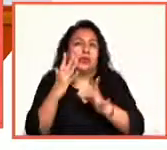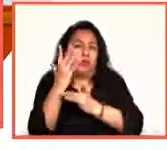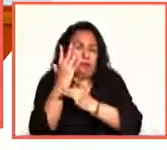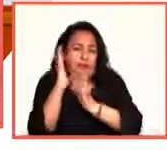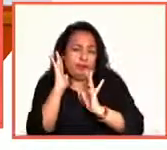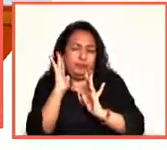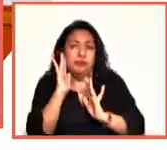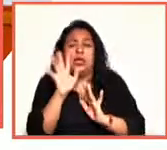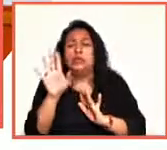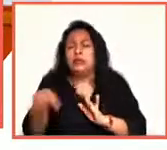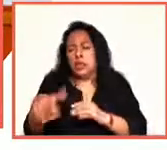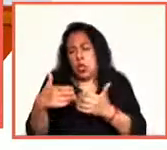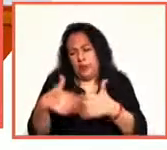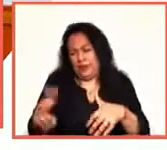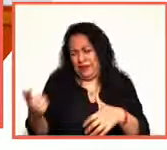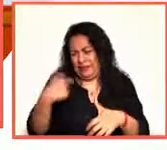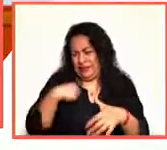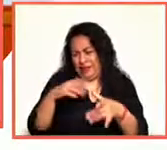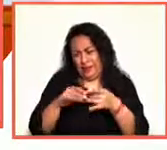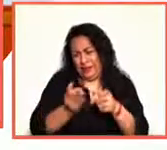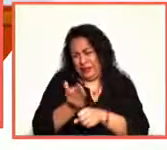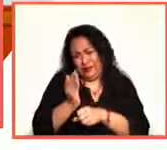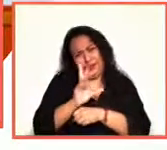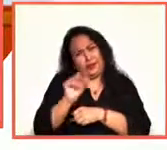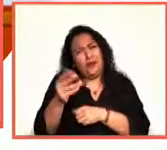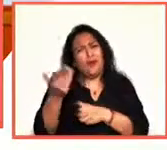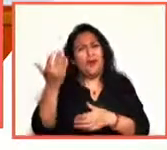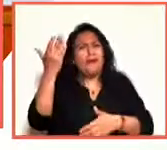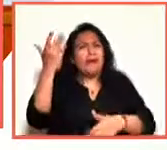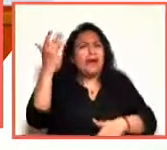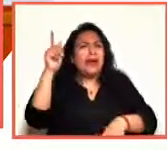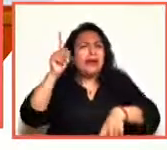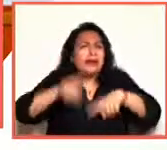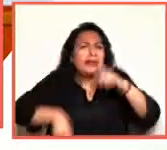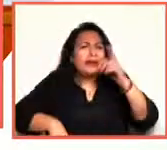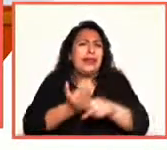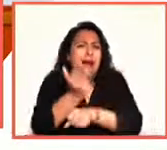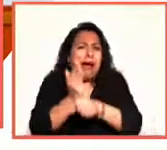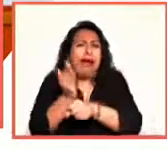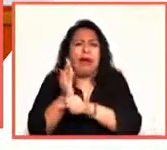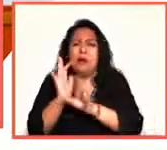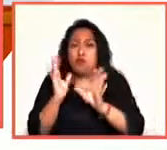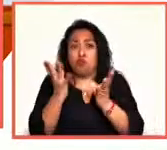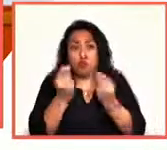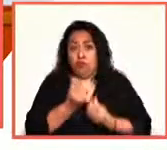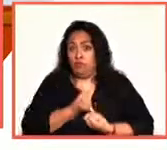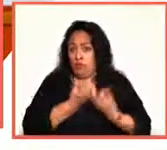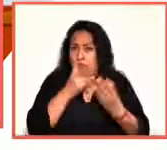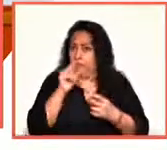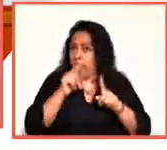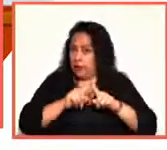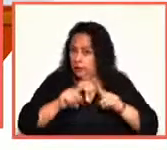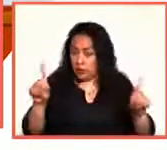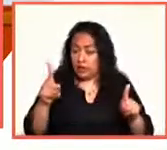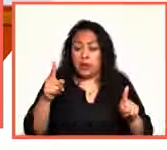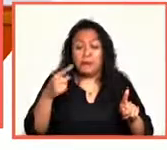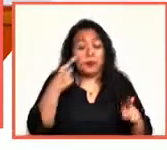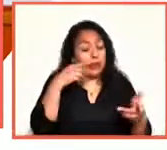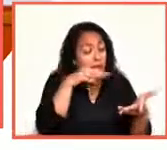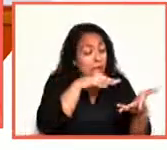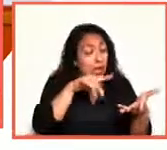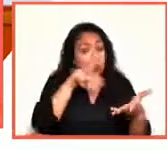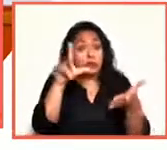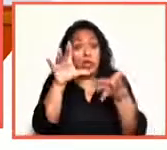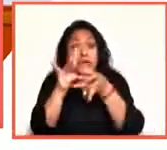compadre, no me expliques este chiste porque le quitas la gracia. Pero con muchos poemas no es así. Cuando explican los poemas, la